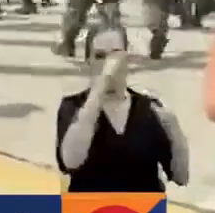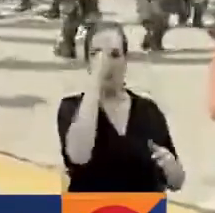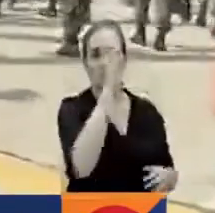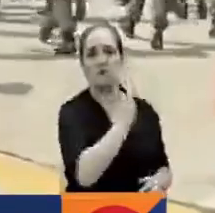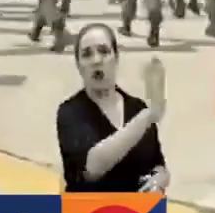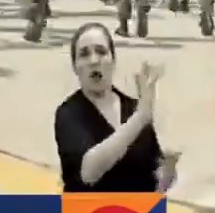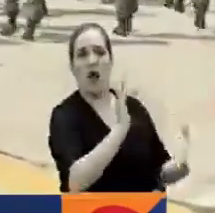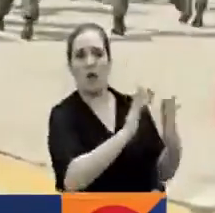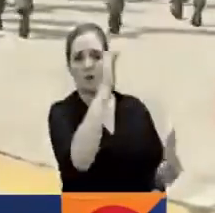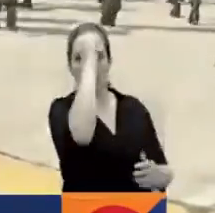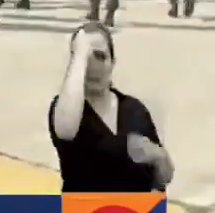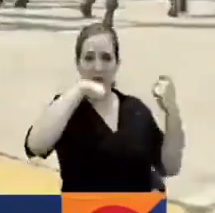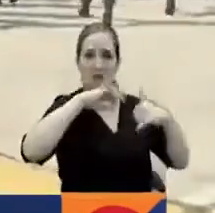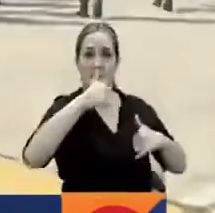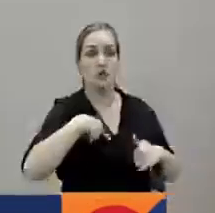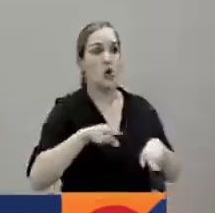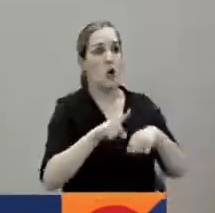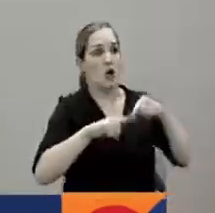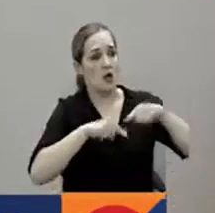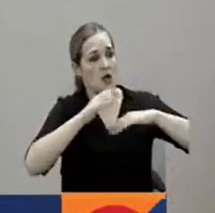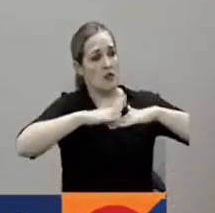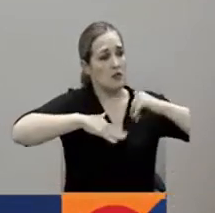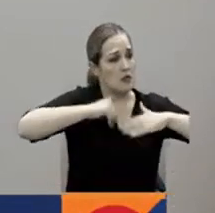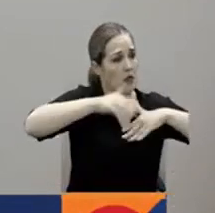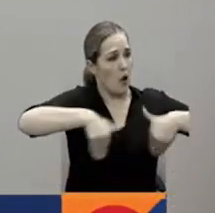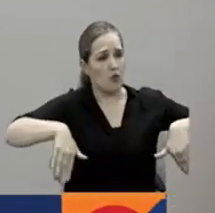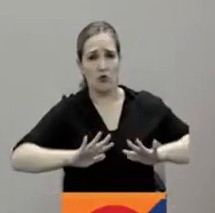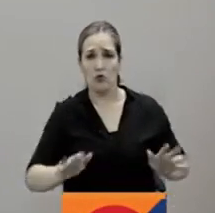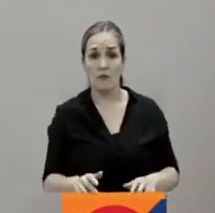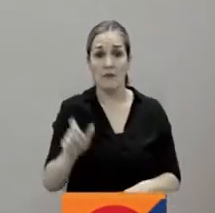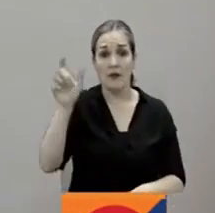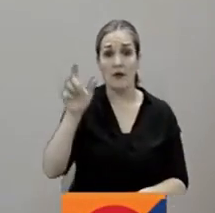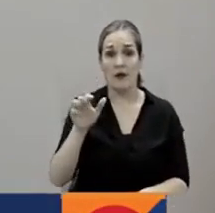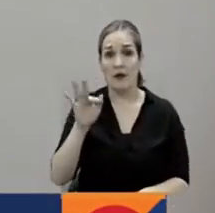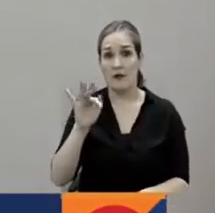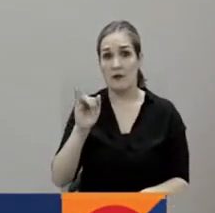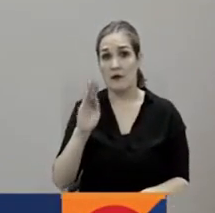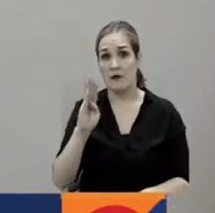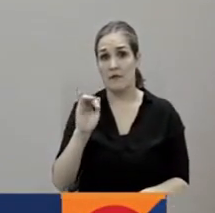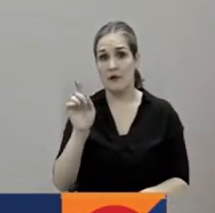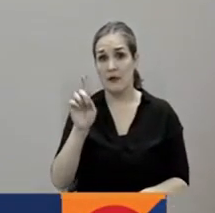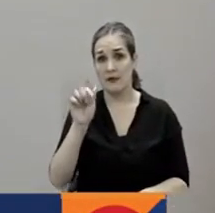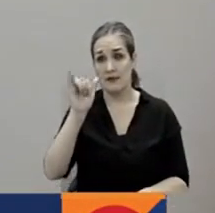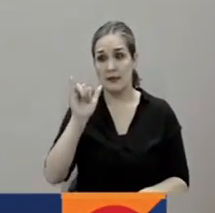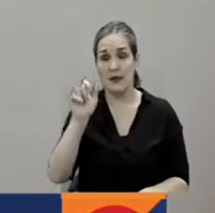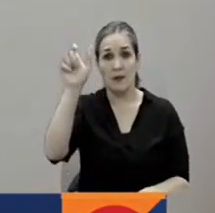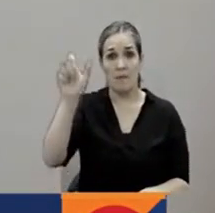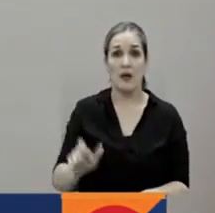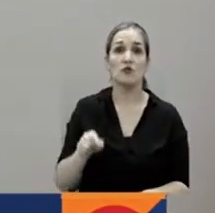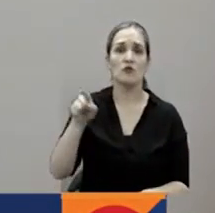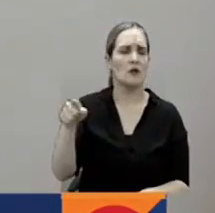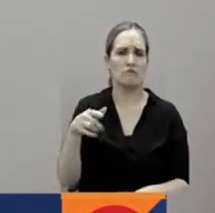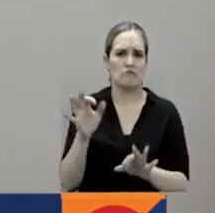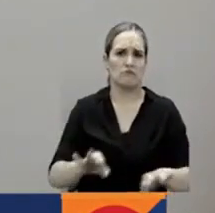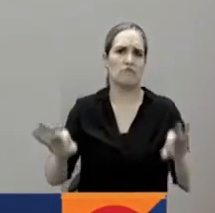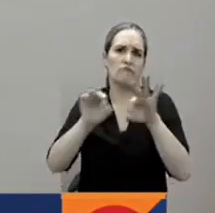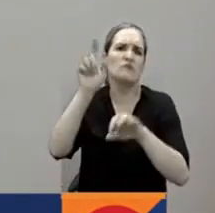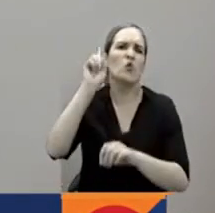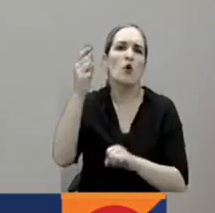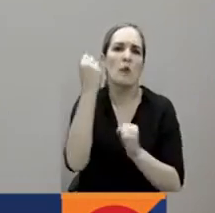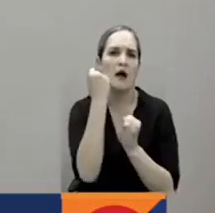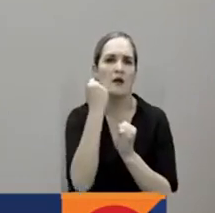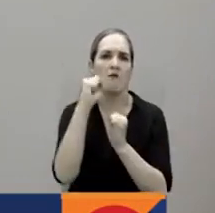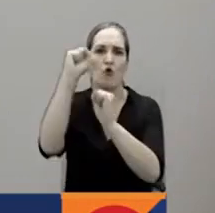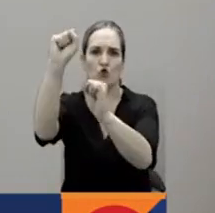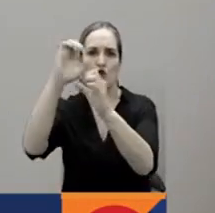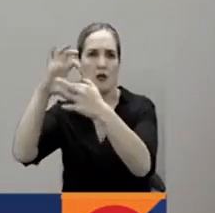Chávez y quienes extendieron su legado. Tibisay Lucena fue una de las mujeres más importantes dentro de la revolución bolivariana estuvo a cargo del consejo